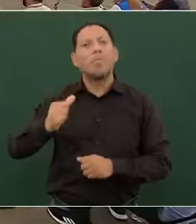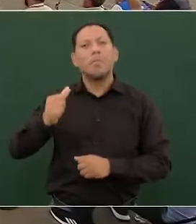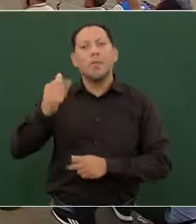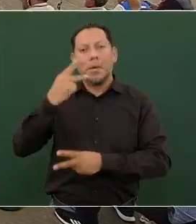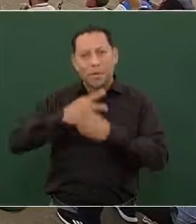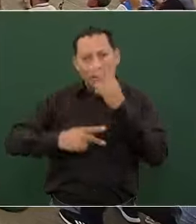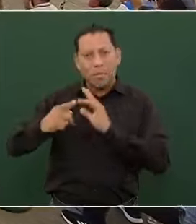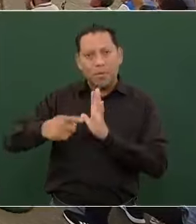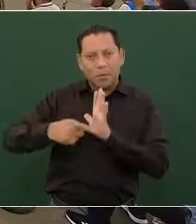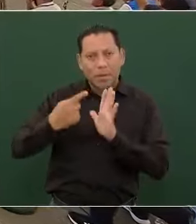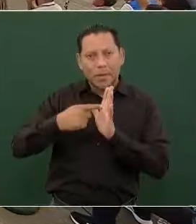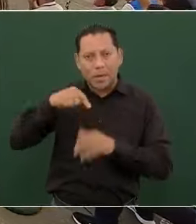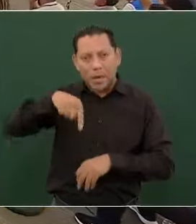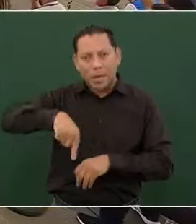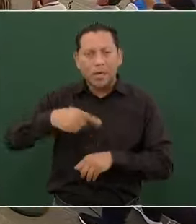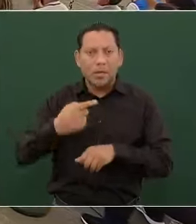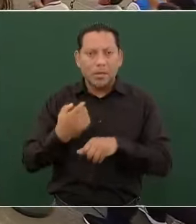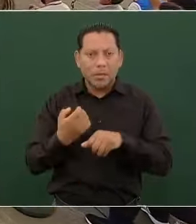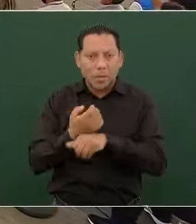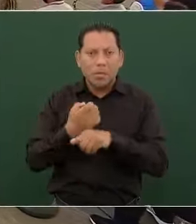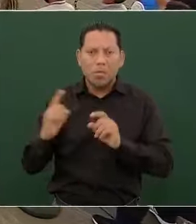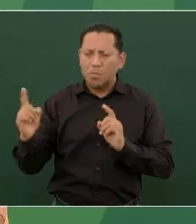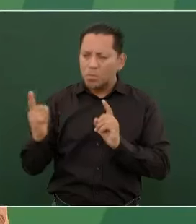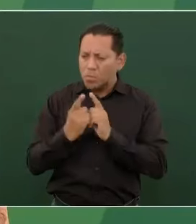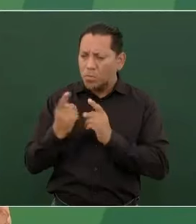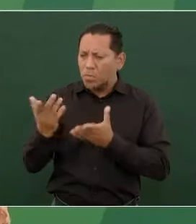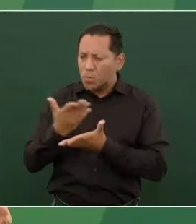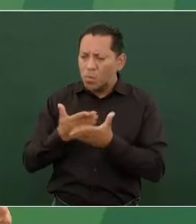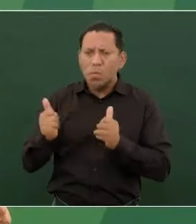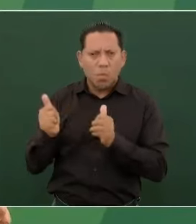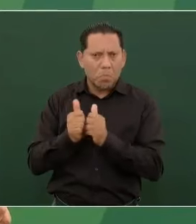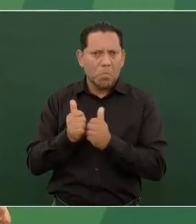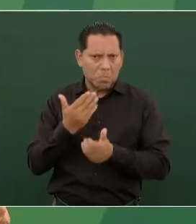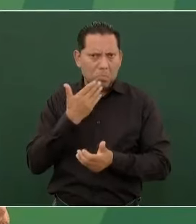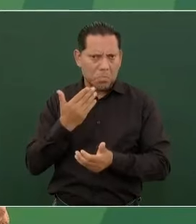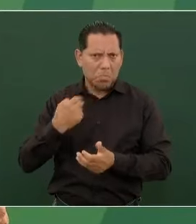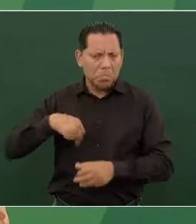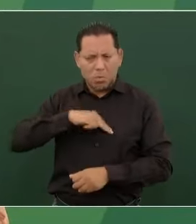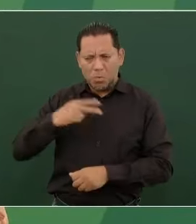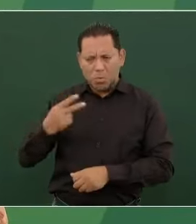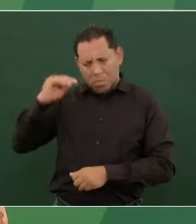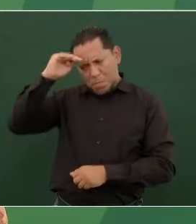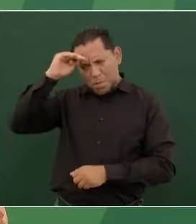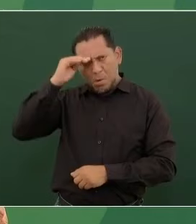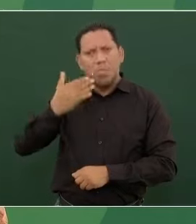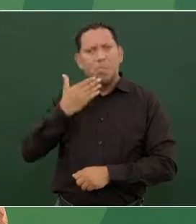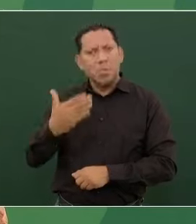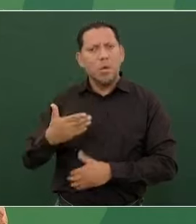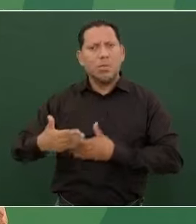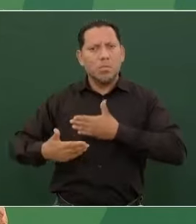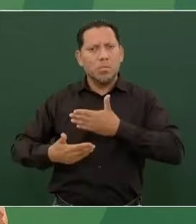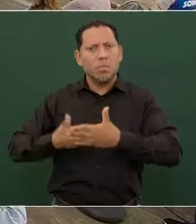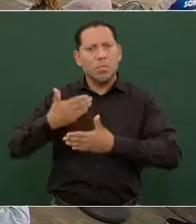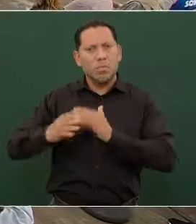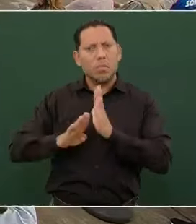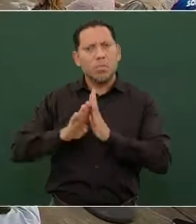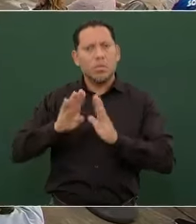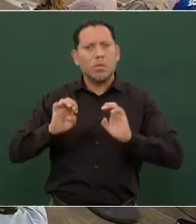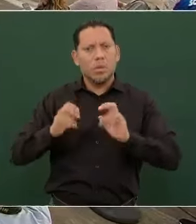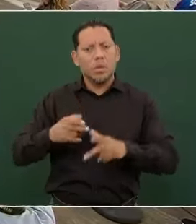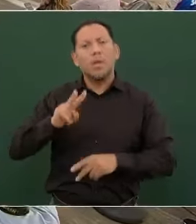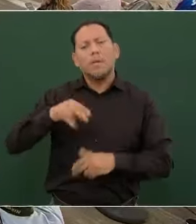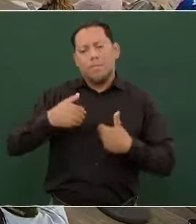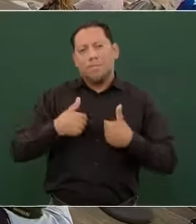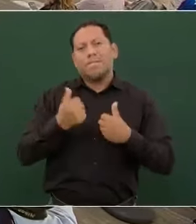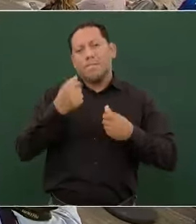Chiapas estamos juntos y consideramos que hemos avanzado en Chiapas. Nos hace falta